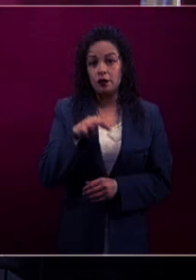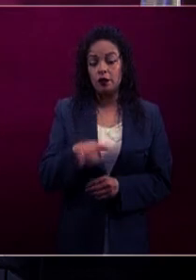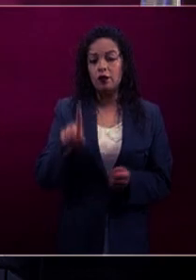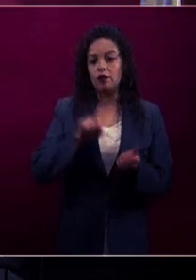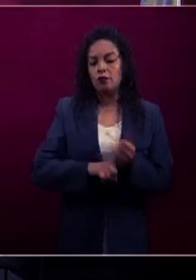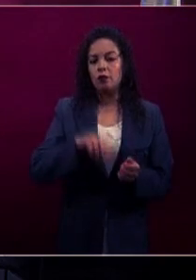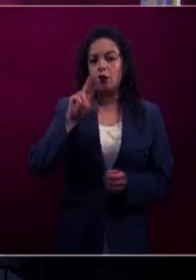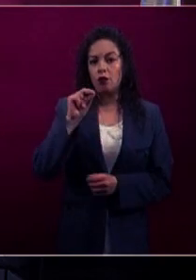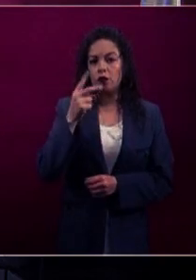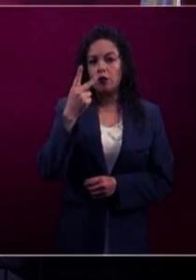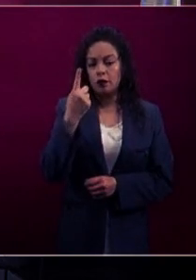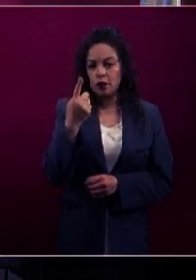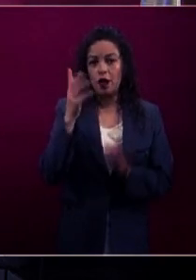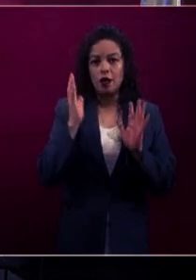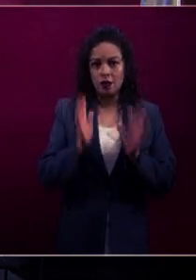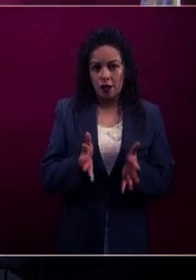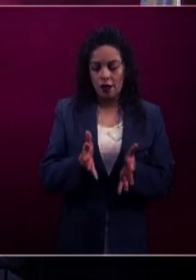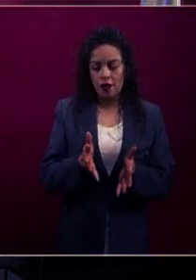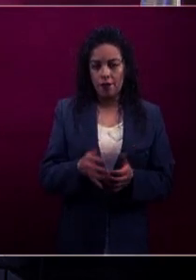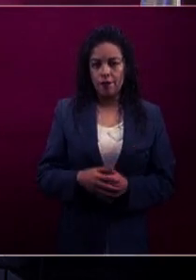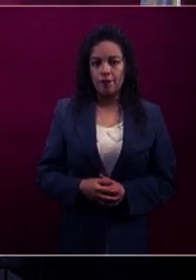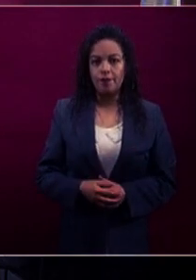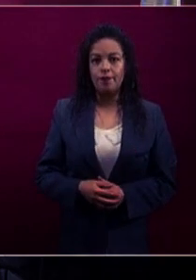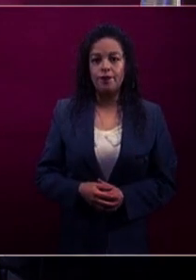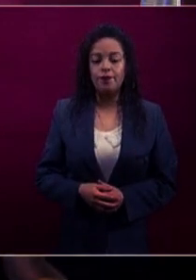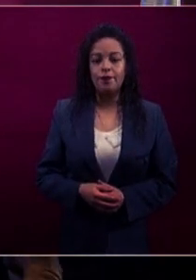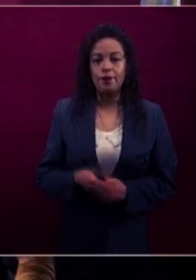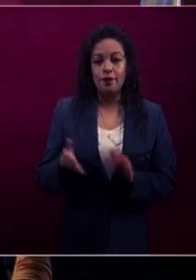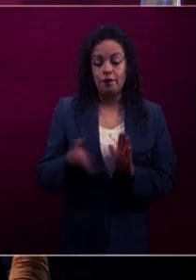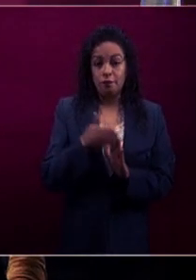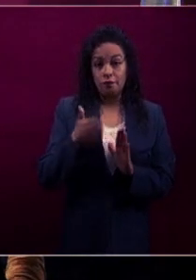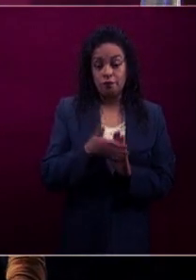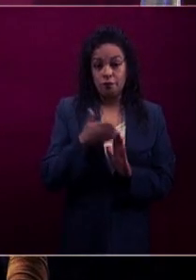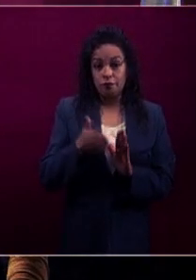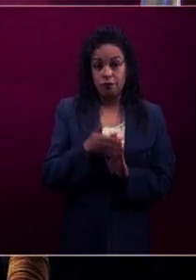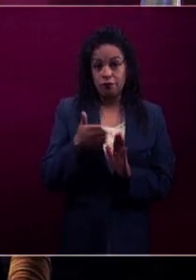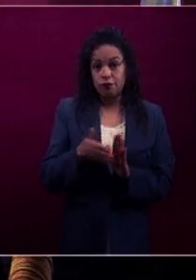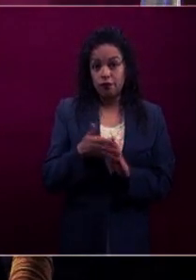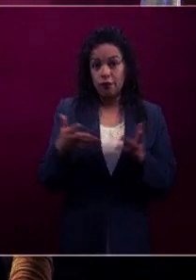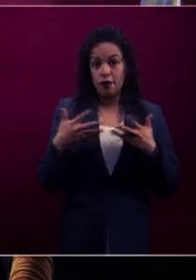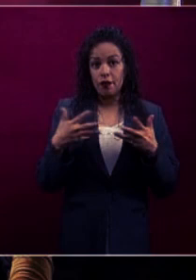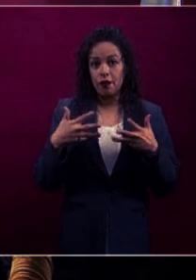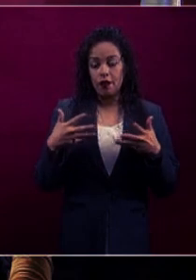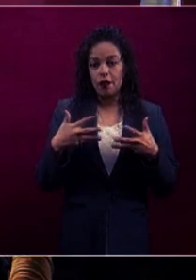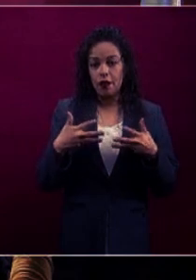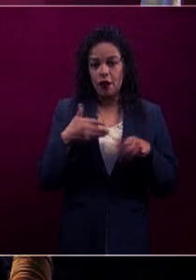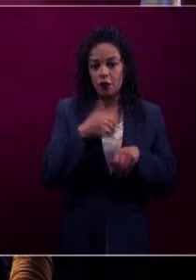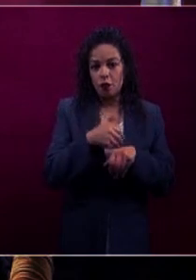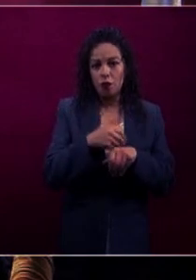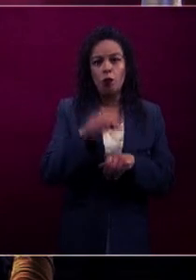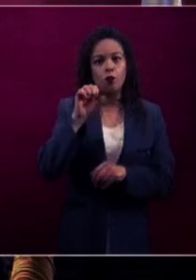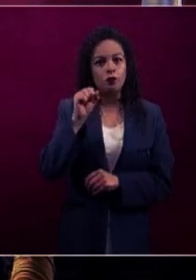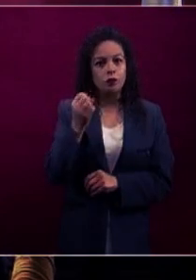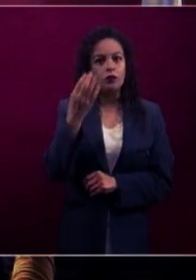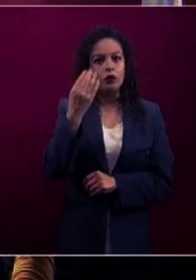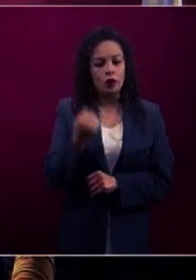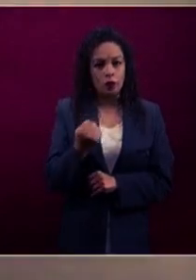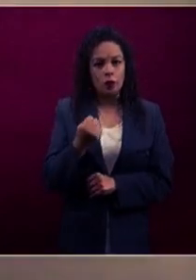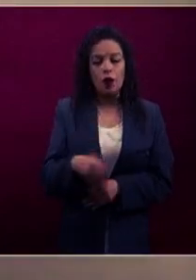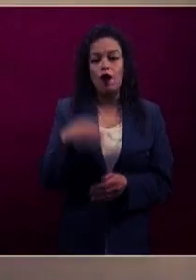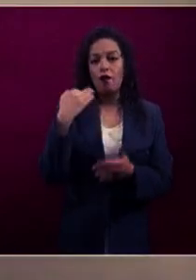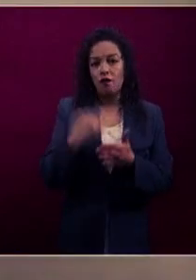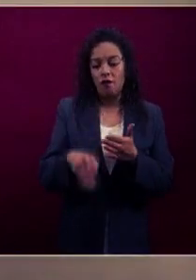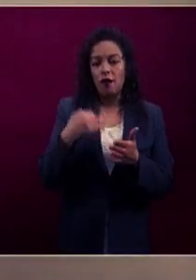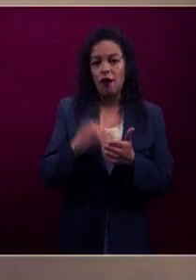81, se construyeron 69 y nos quedan 12 todavía,